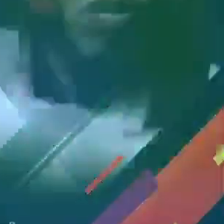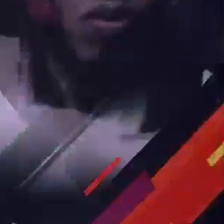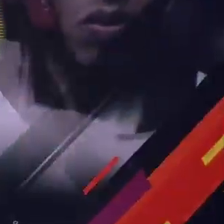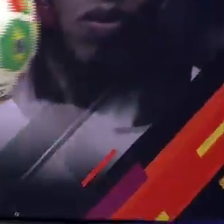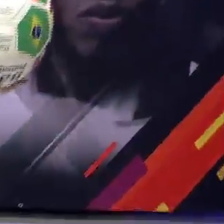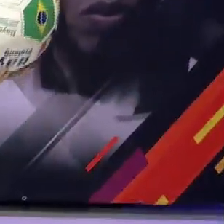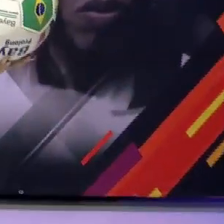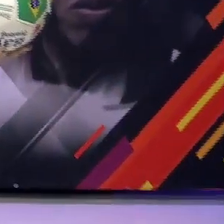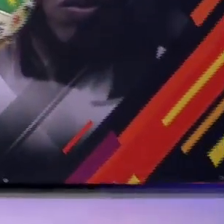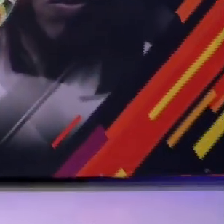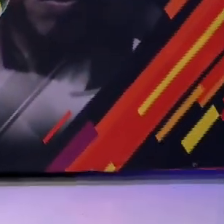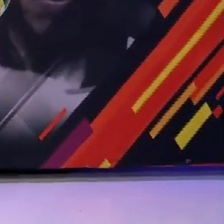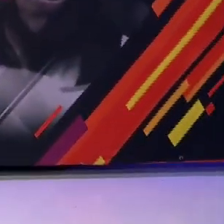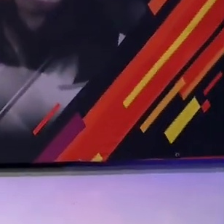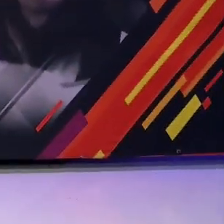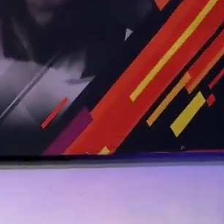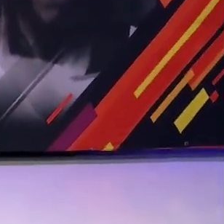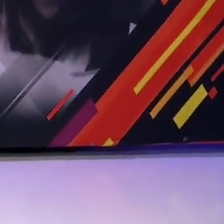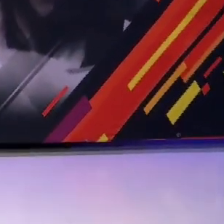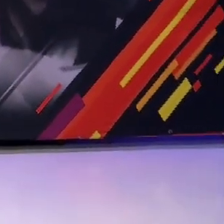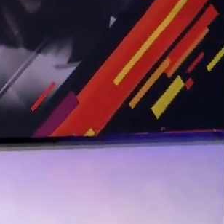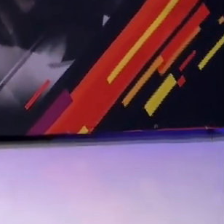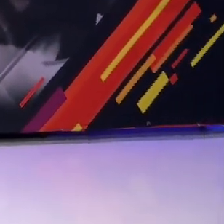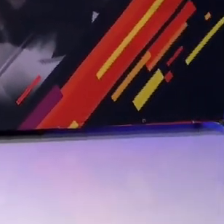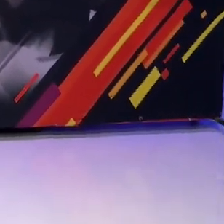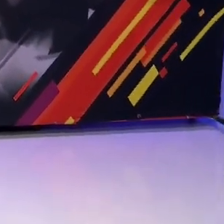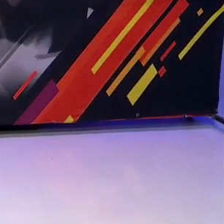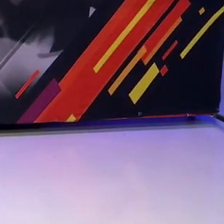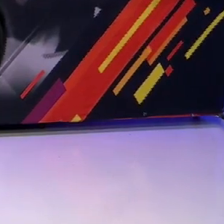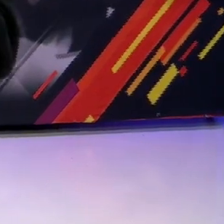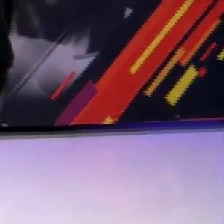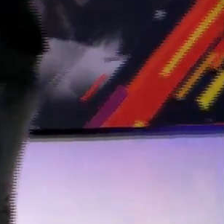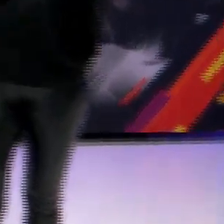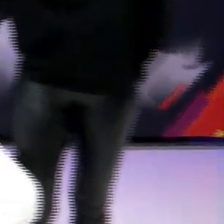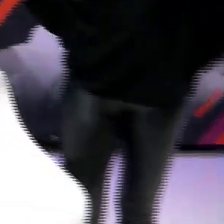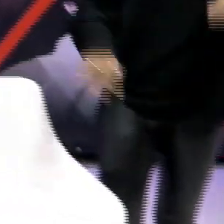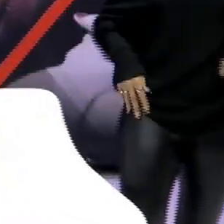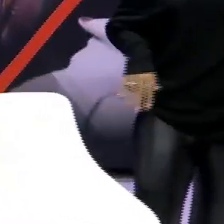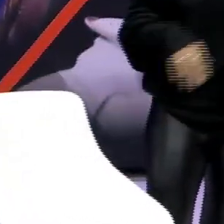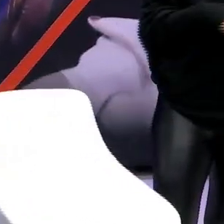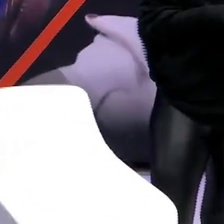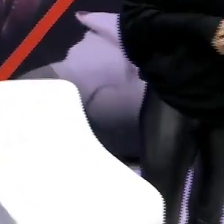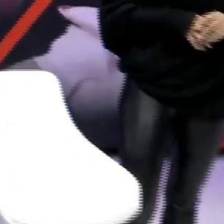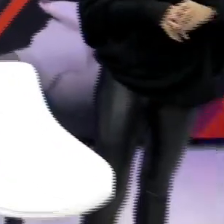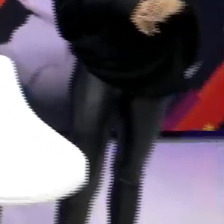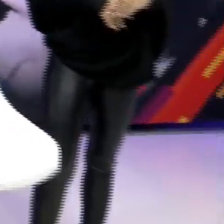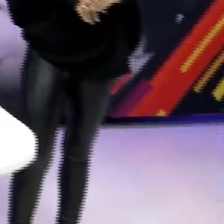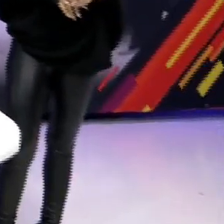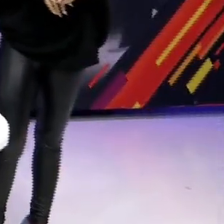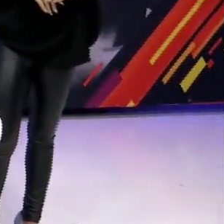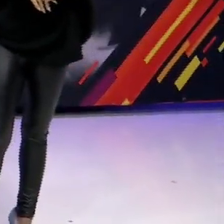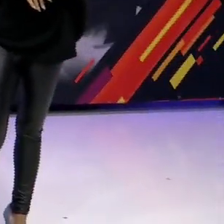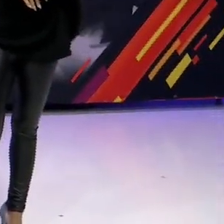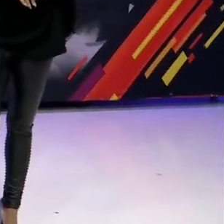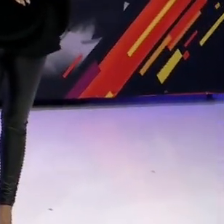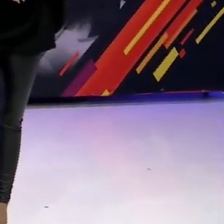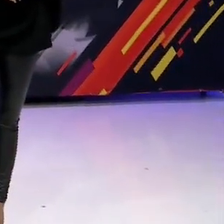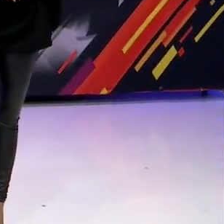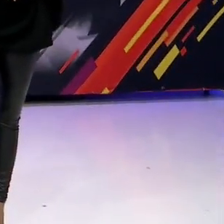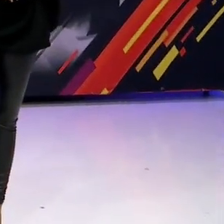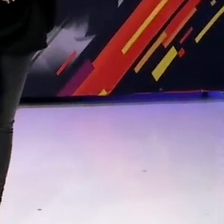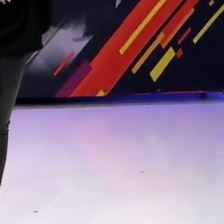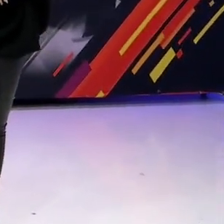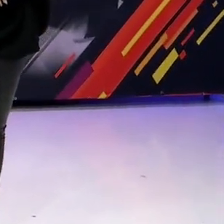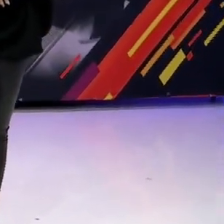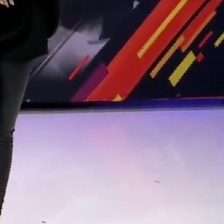bueno y estamos de vuelta en Deportivas del 13 de lunes a viernes a las 11 de la mañana un balón que tiene recuerdo igual que Deportivas del